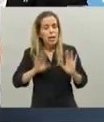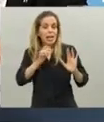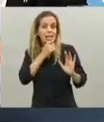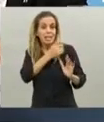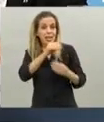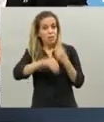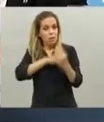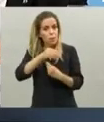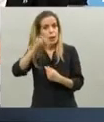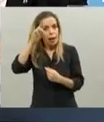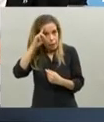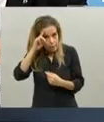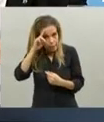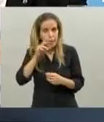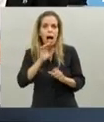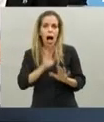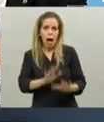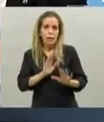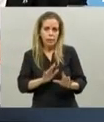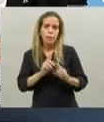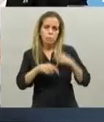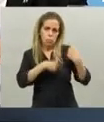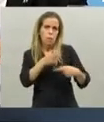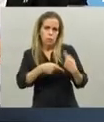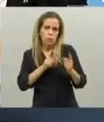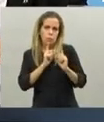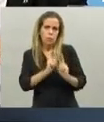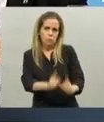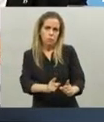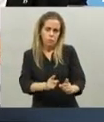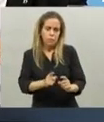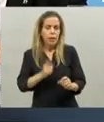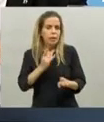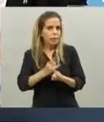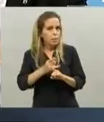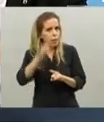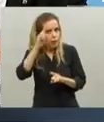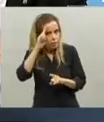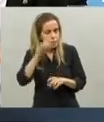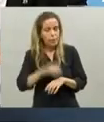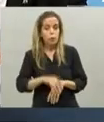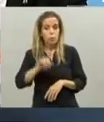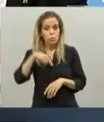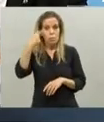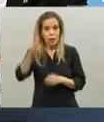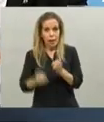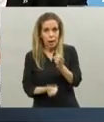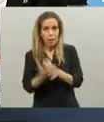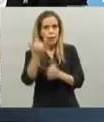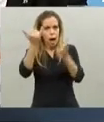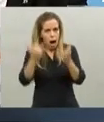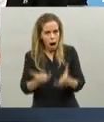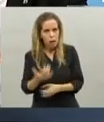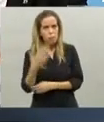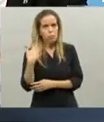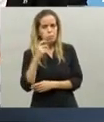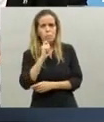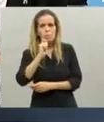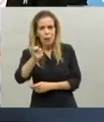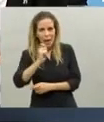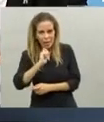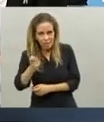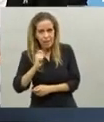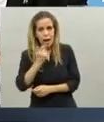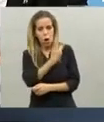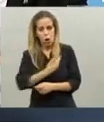por supuesto, cuidando las normas de distancia, que es lo más importante. Mañana a la mañana vamos a una conferencia de prensa temprano en el